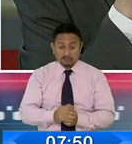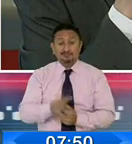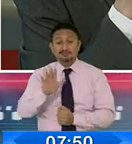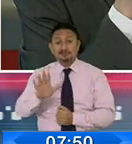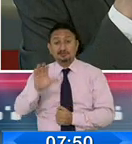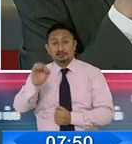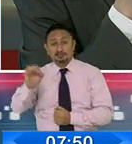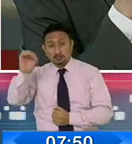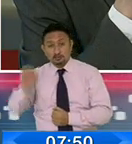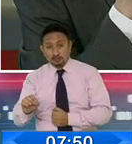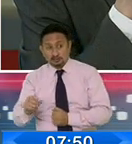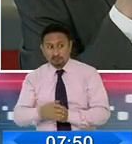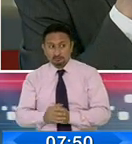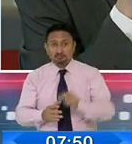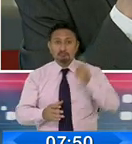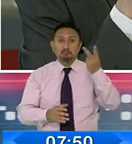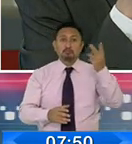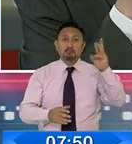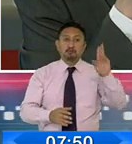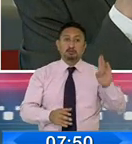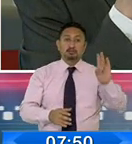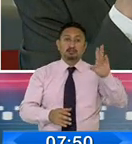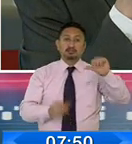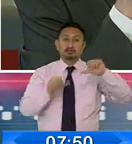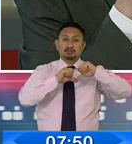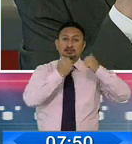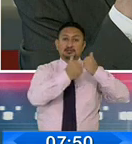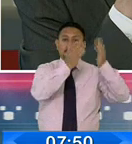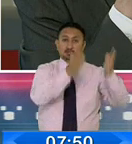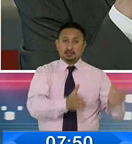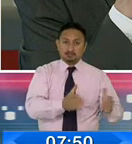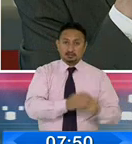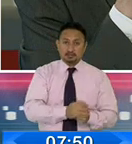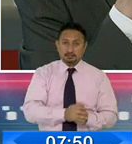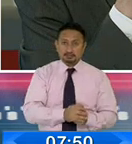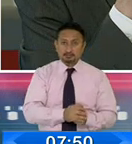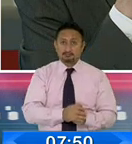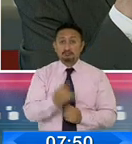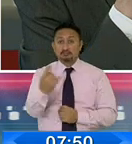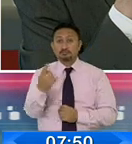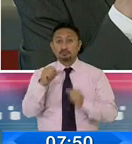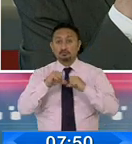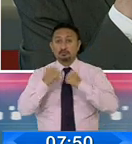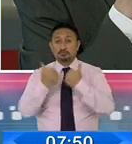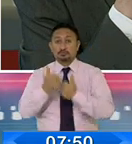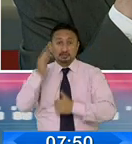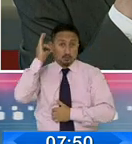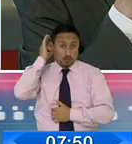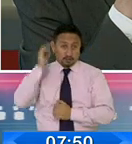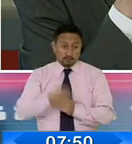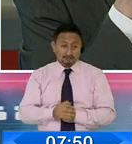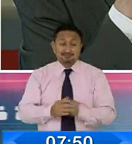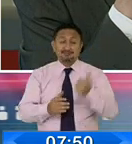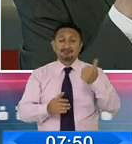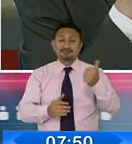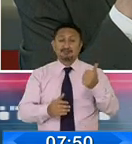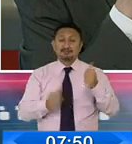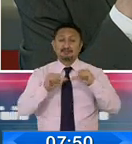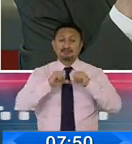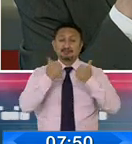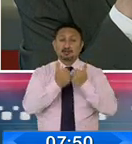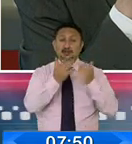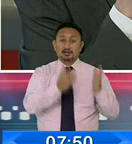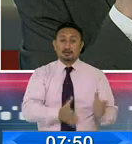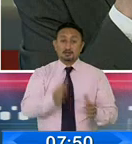asambleístas, sino tener 27 asambleístas, en vez de tener una asambleísta mujer, hoy tenemos 10 asambleístas mujeres